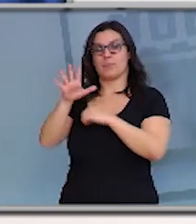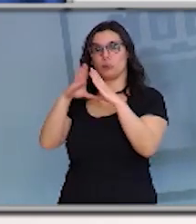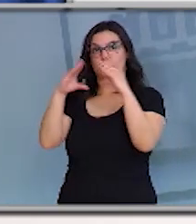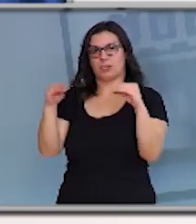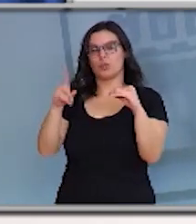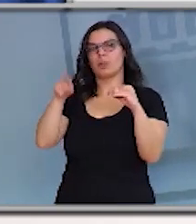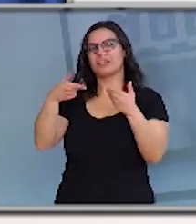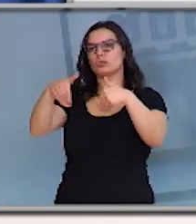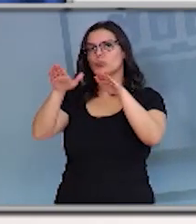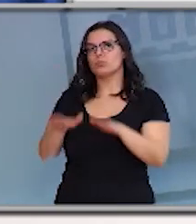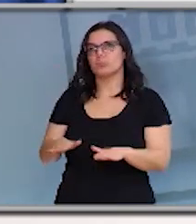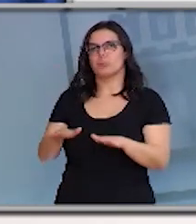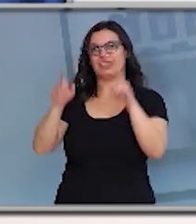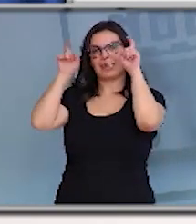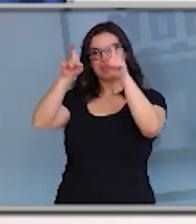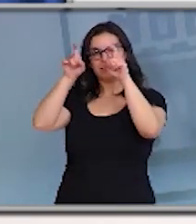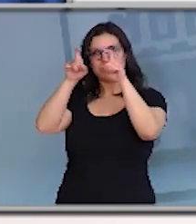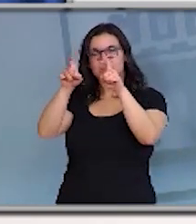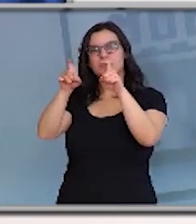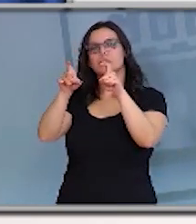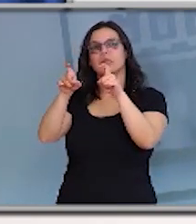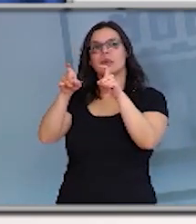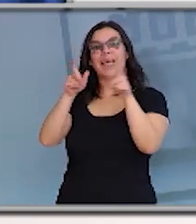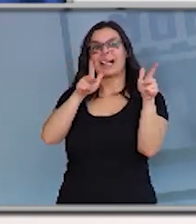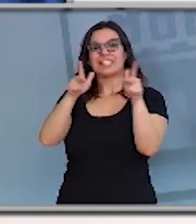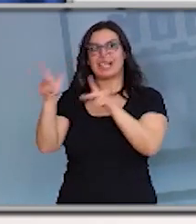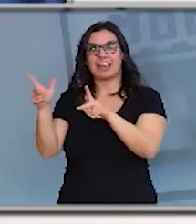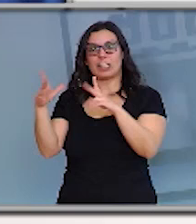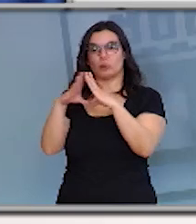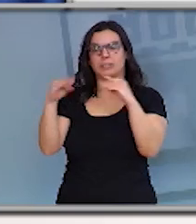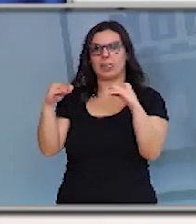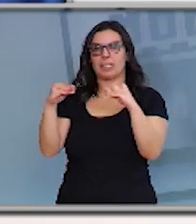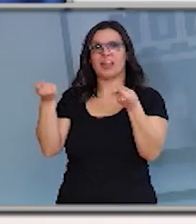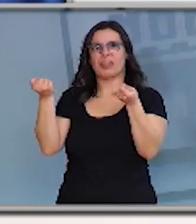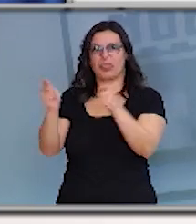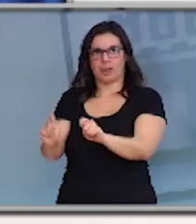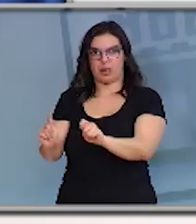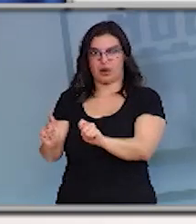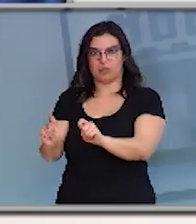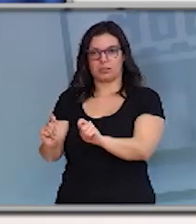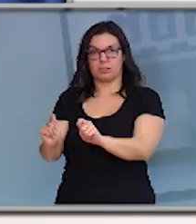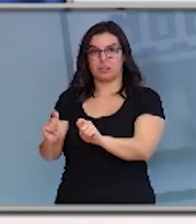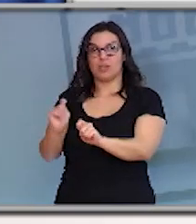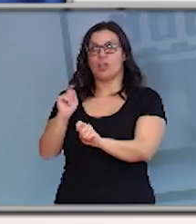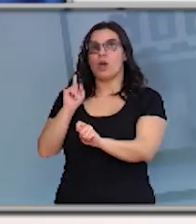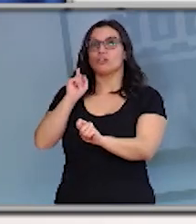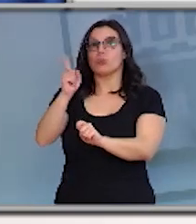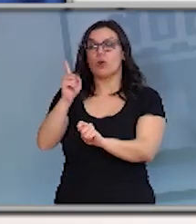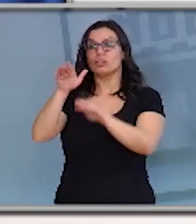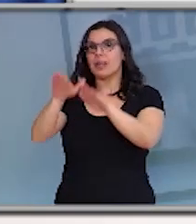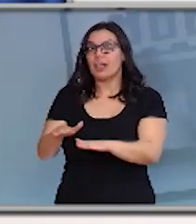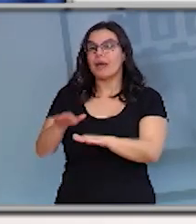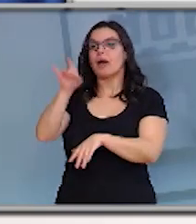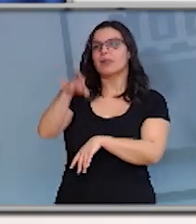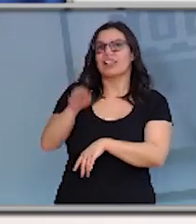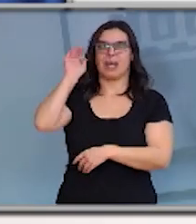se suspende también la actividad docente presencial y se cierran las residencias universitarias salvo para aquellos alumnos extranjeros que por causa